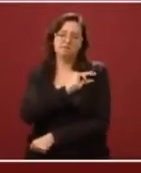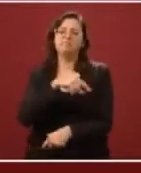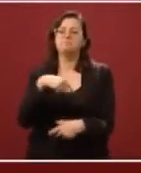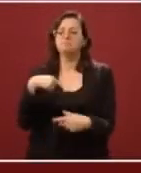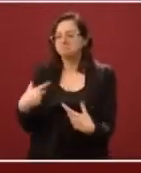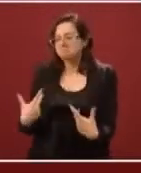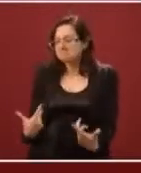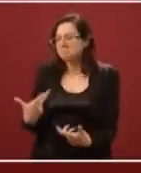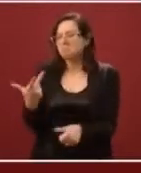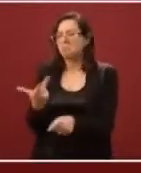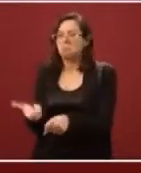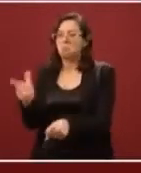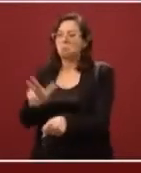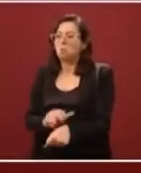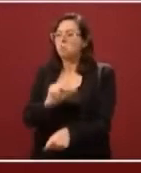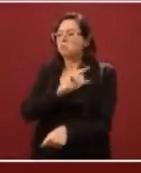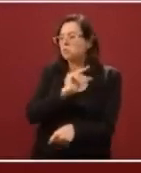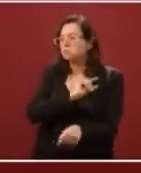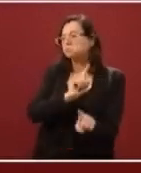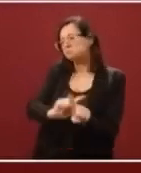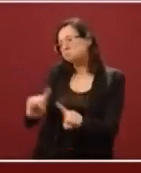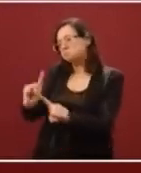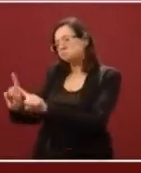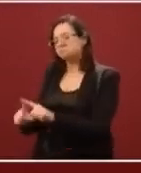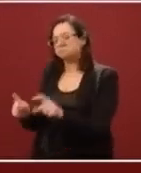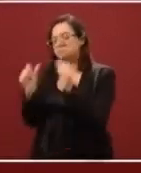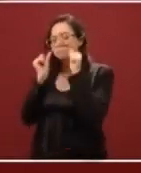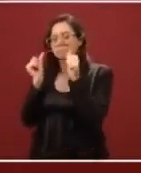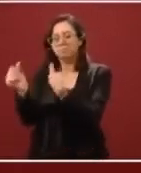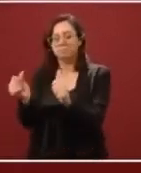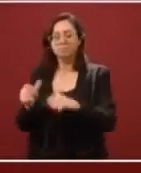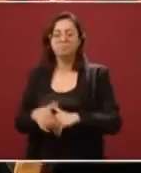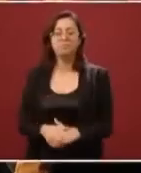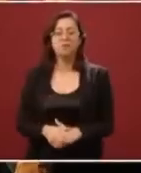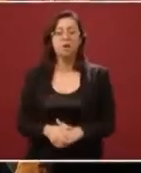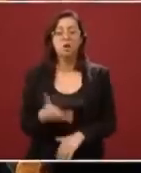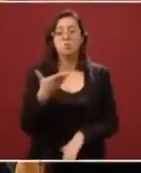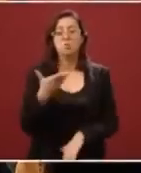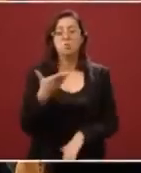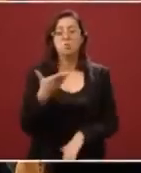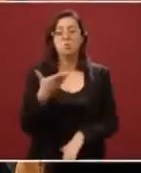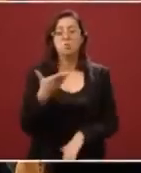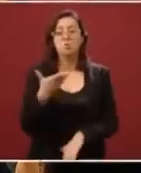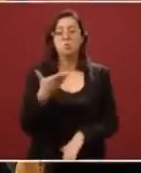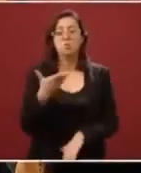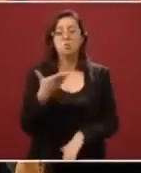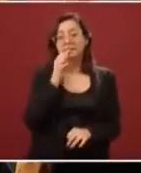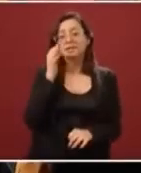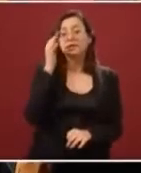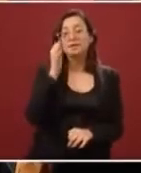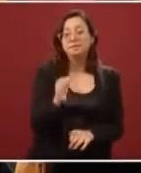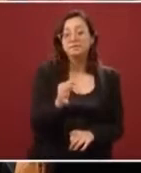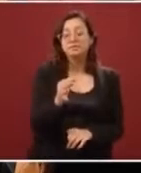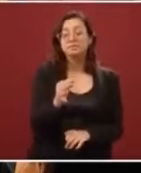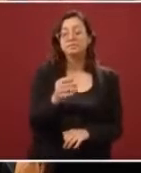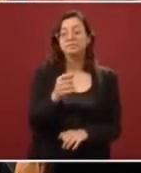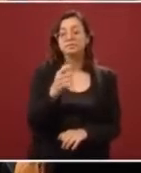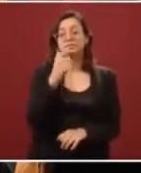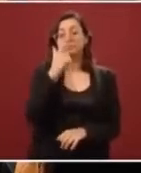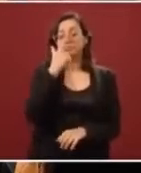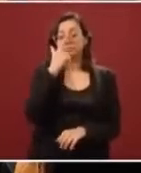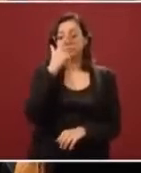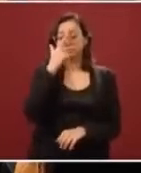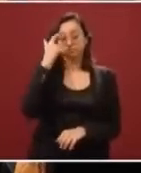de hospitales privados que operan. Es importante comentar, no forma parte de ninguna de las